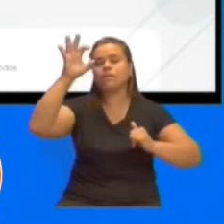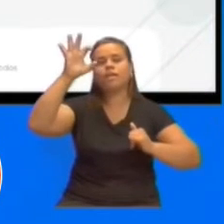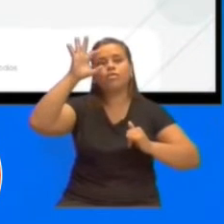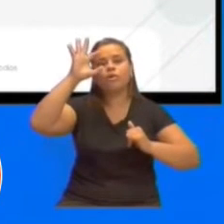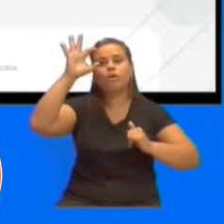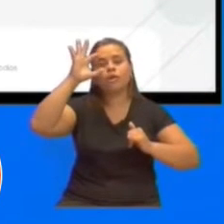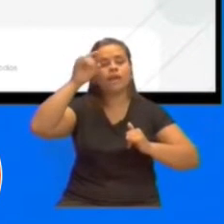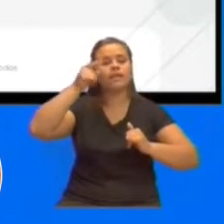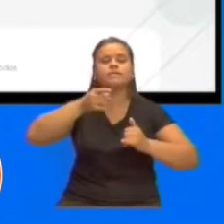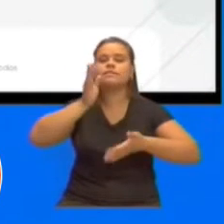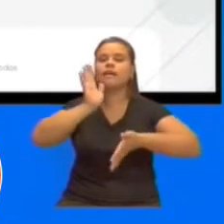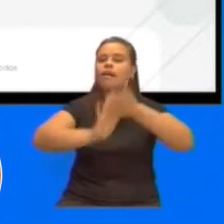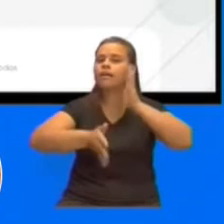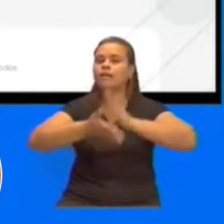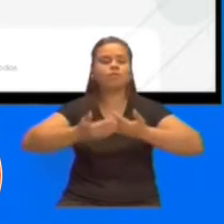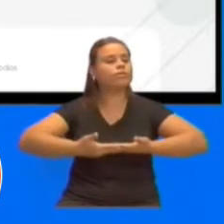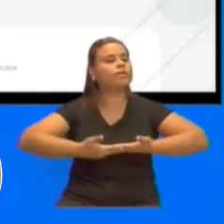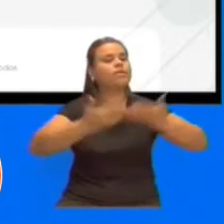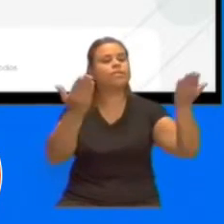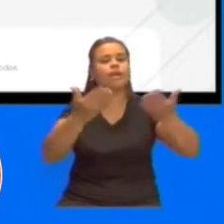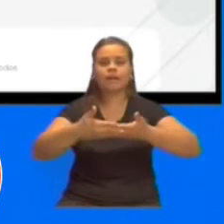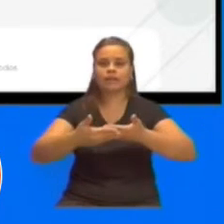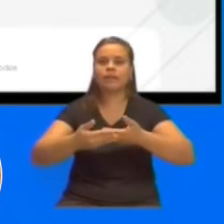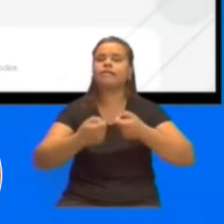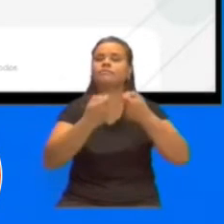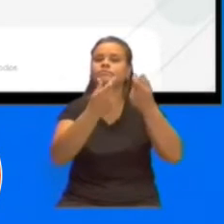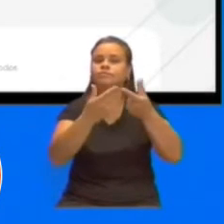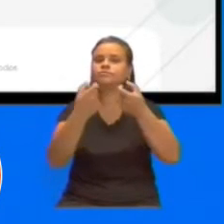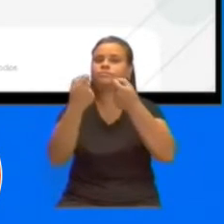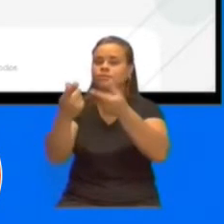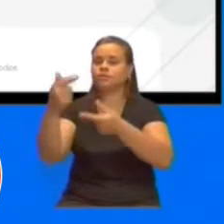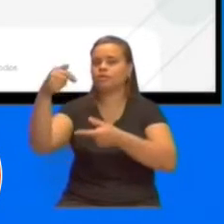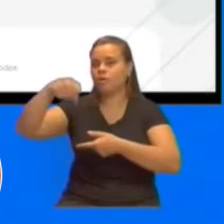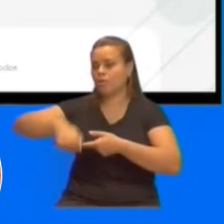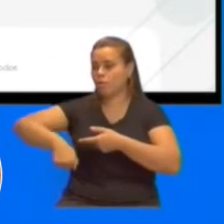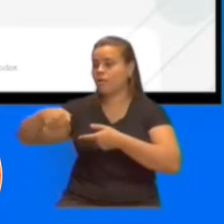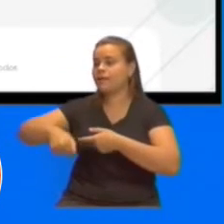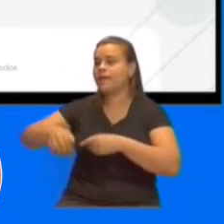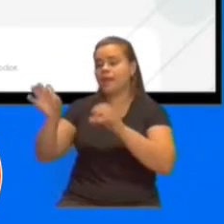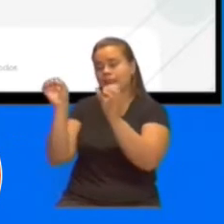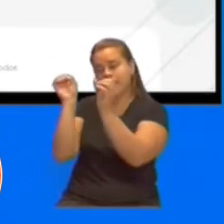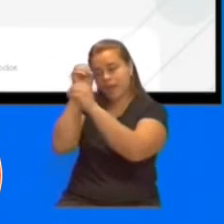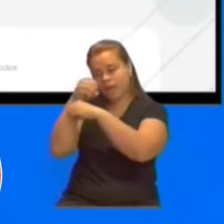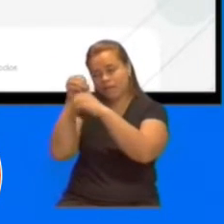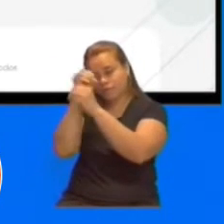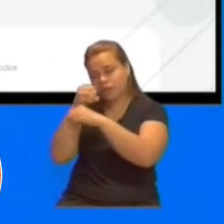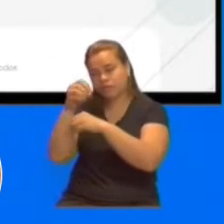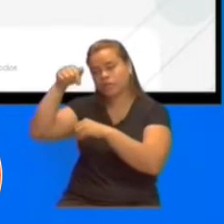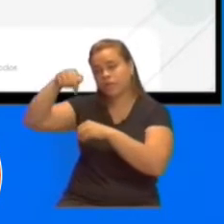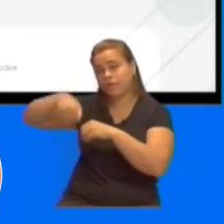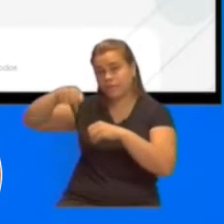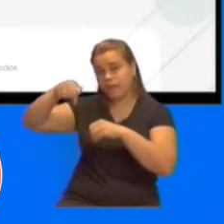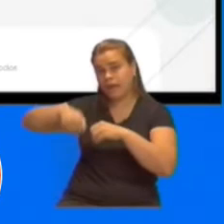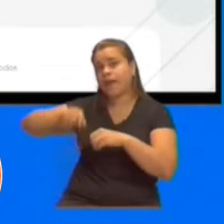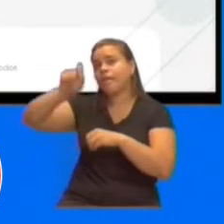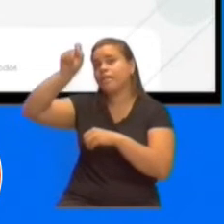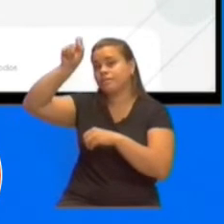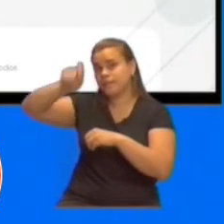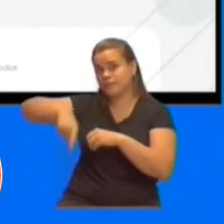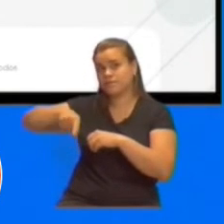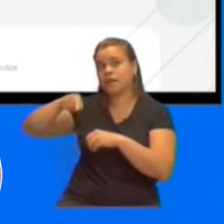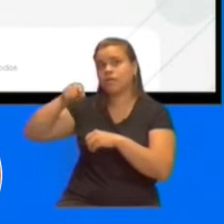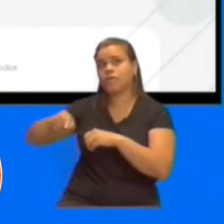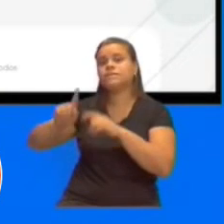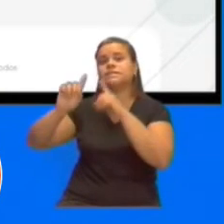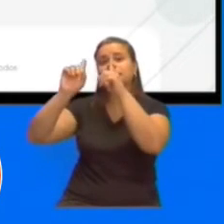gratuita a través de un laboratorio óptico centralizado aquí en la región metropolitana, pero también con un camión móvil